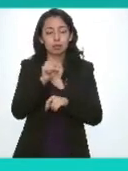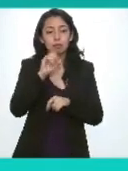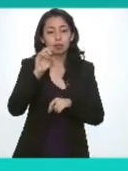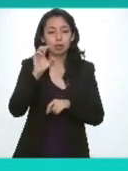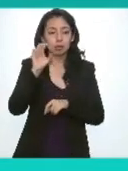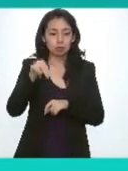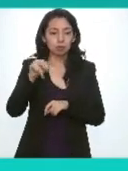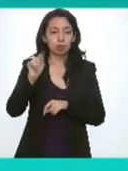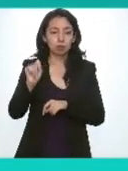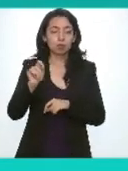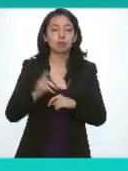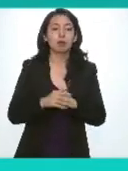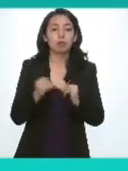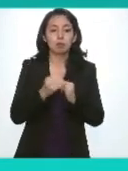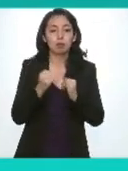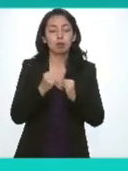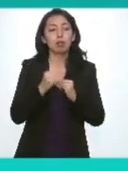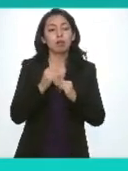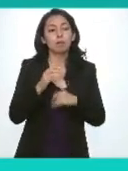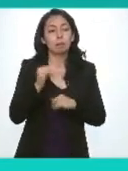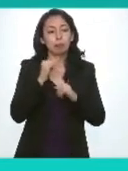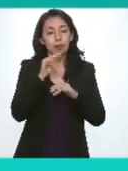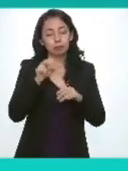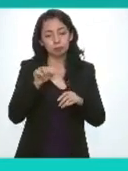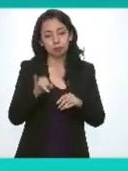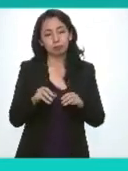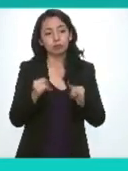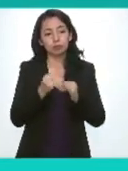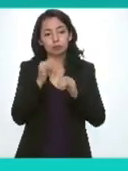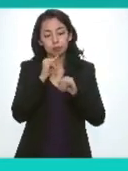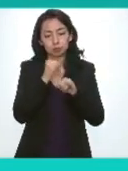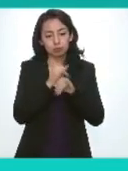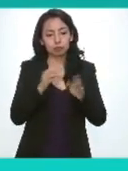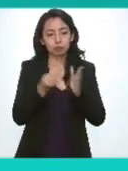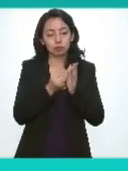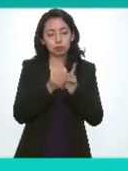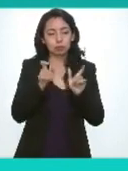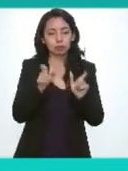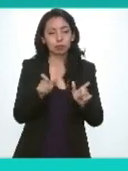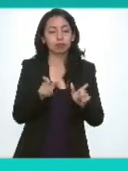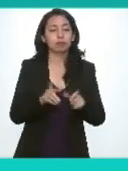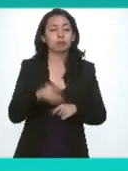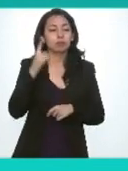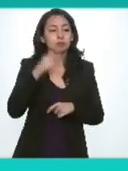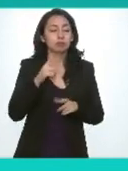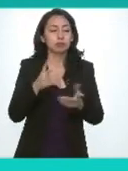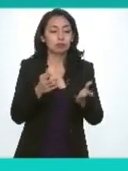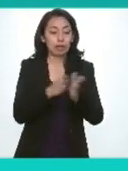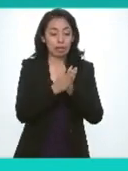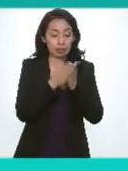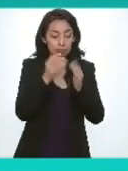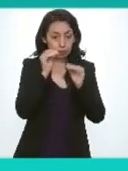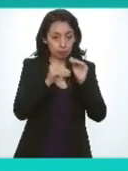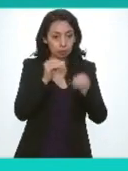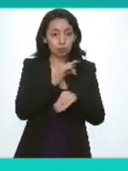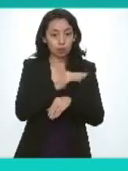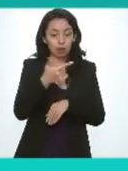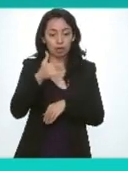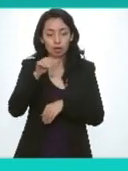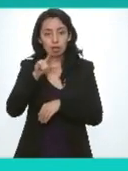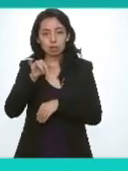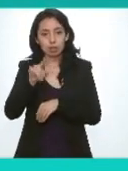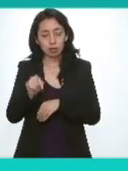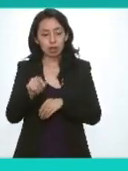nacional de transparencia acceso a la información y protección de datos personales para la creación de la gaceta del sistema